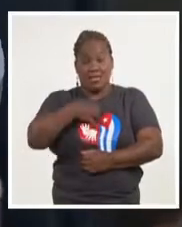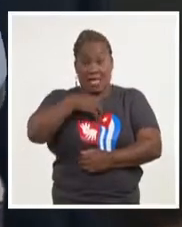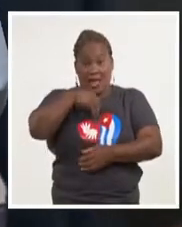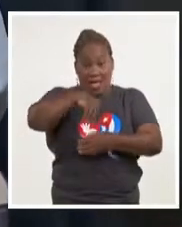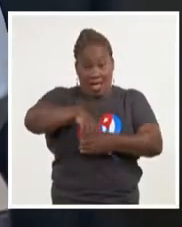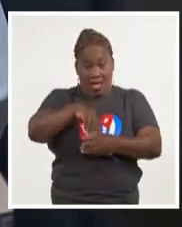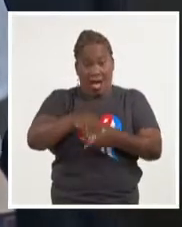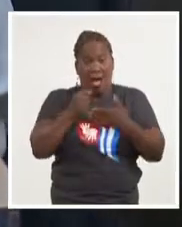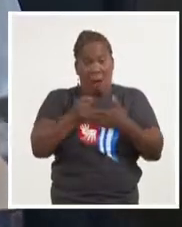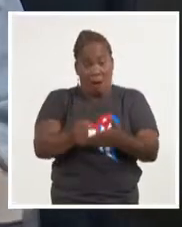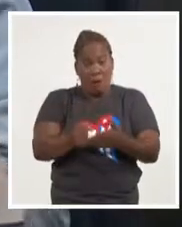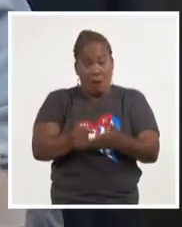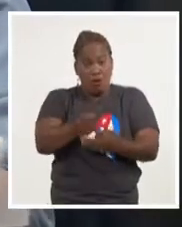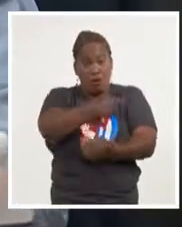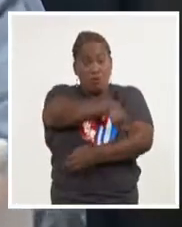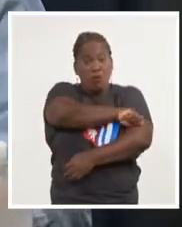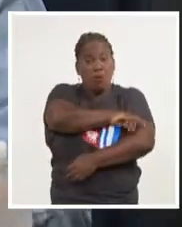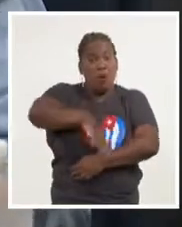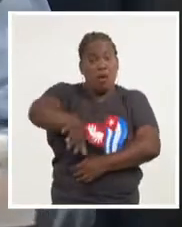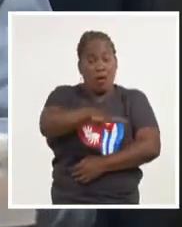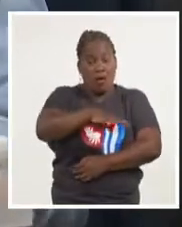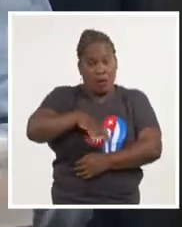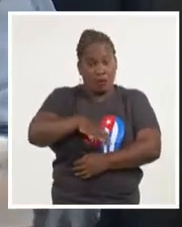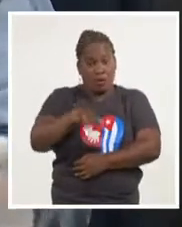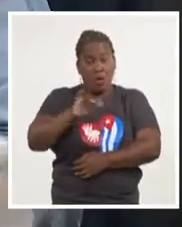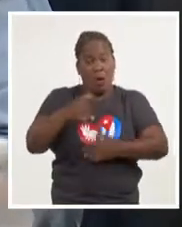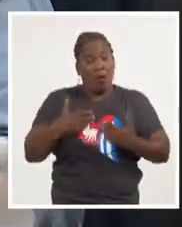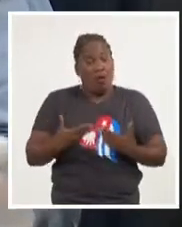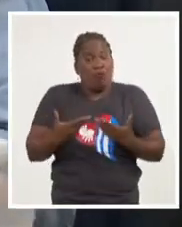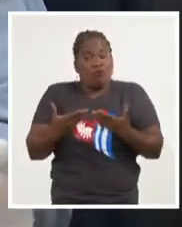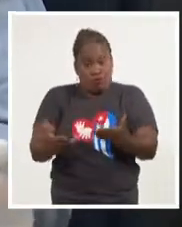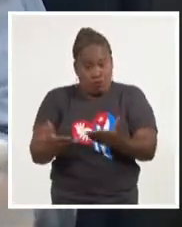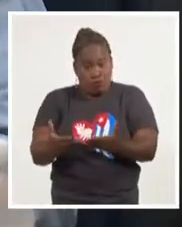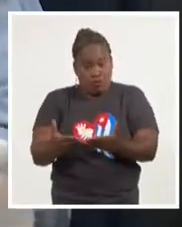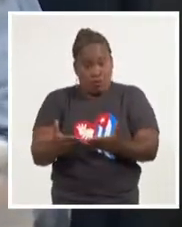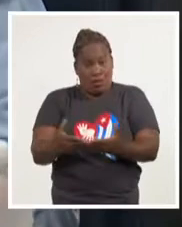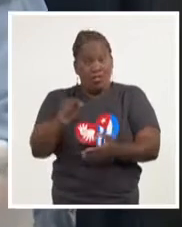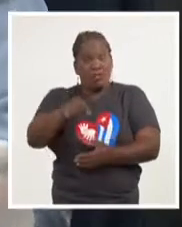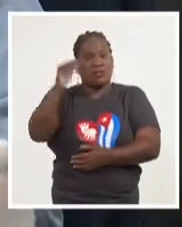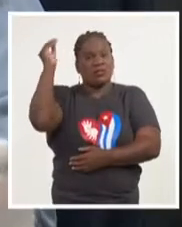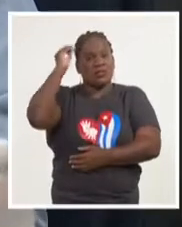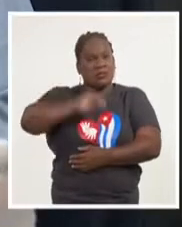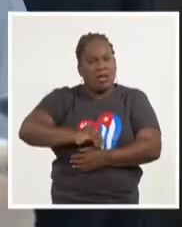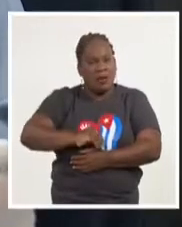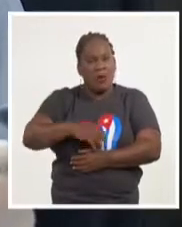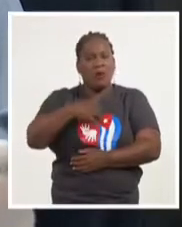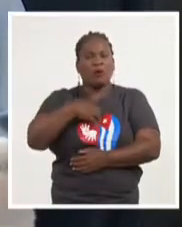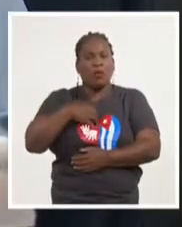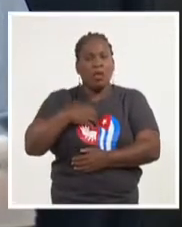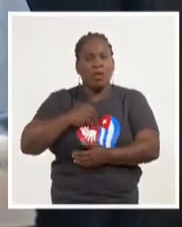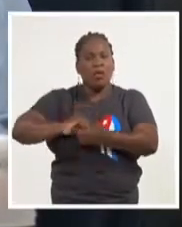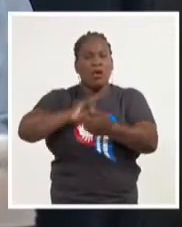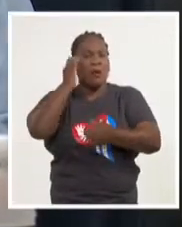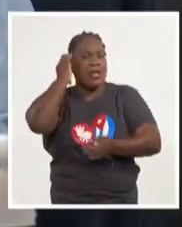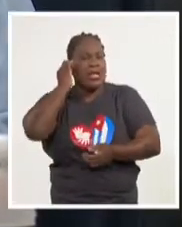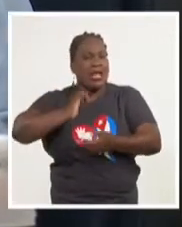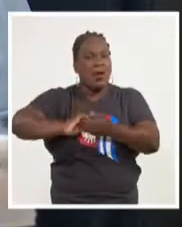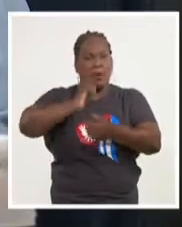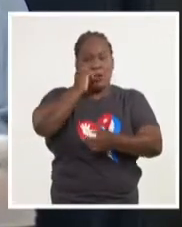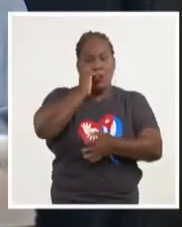el apoyo de nuestro pueblo, pero también con el orgullo y la satisfacción de saber que tenemos compañeras y compañeros en el mundo